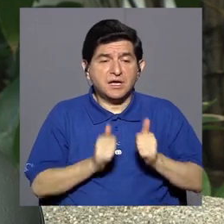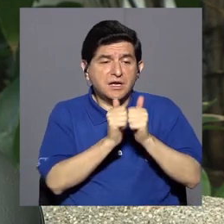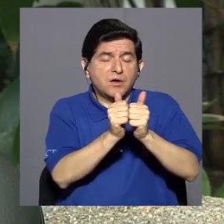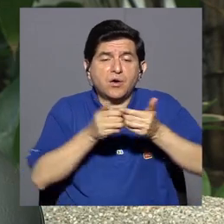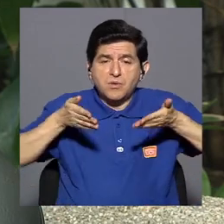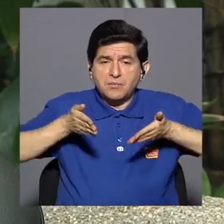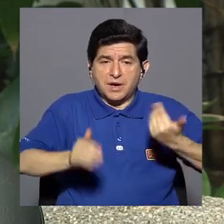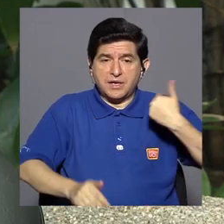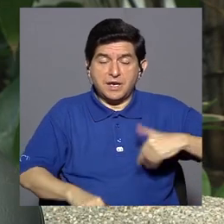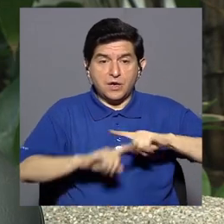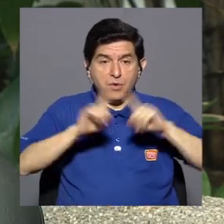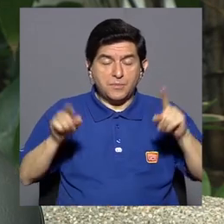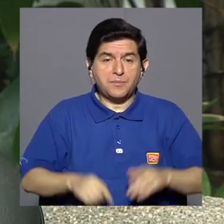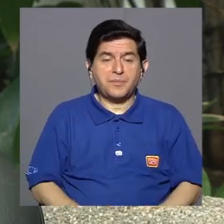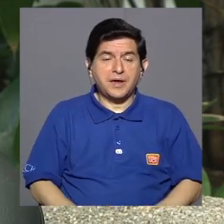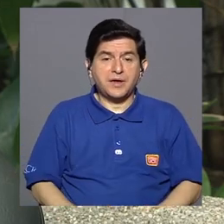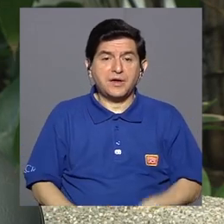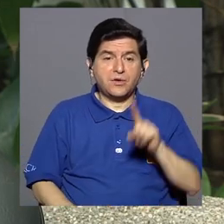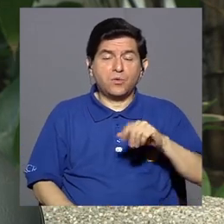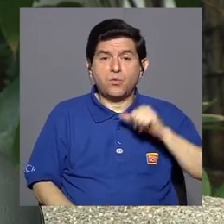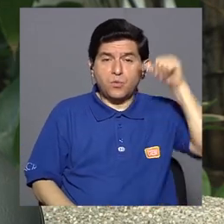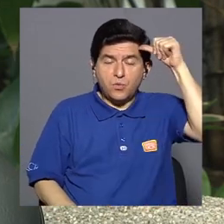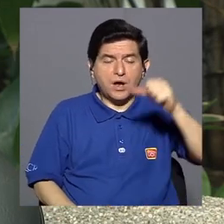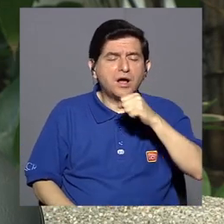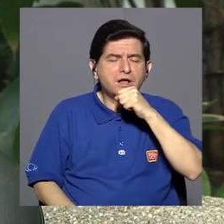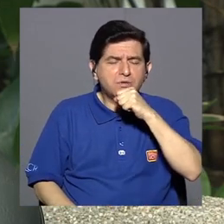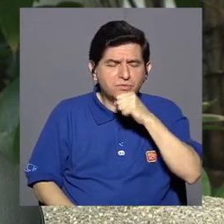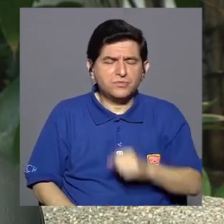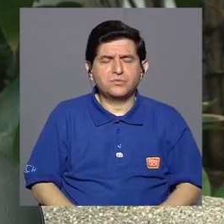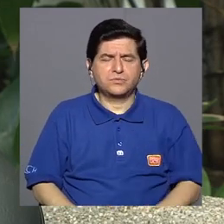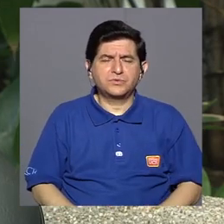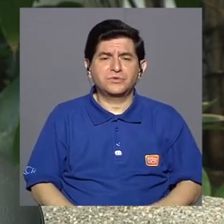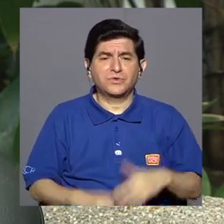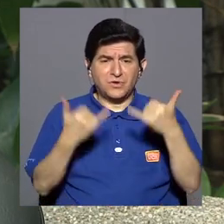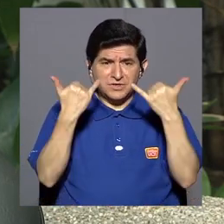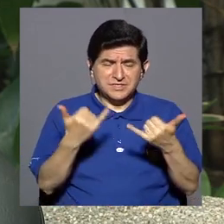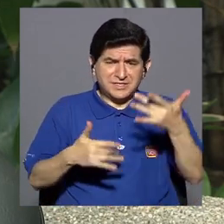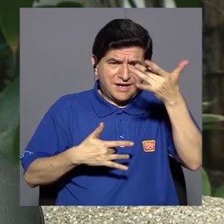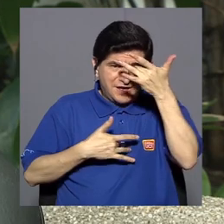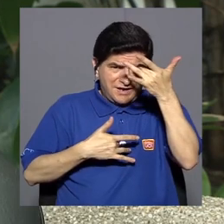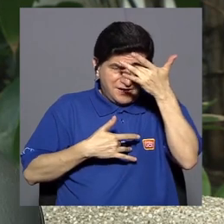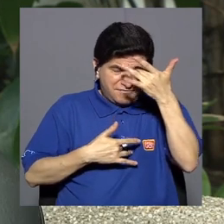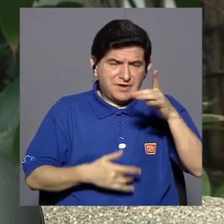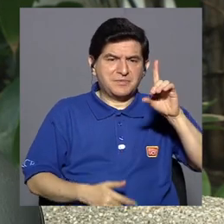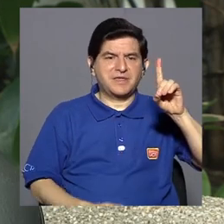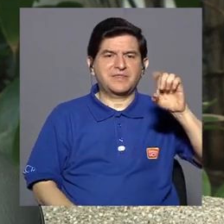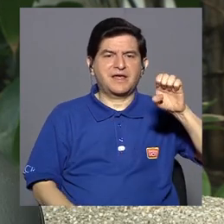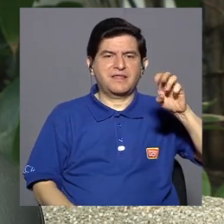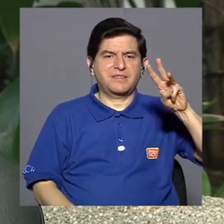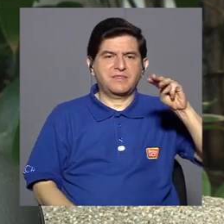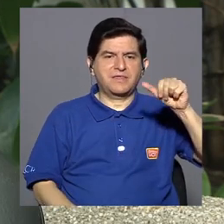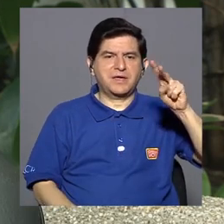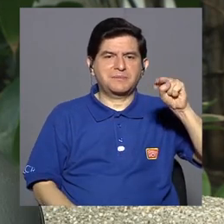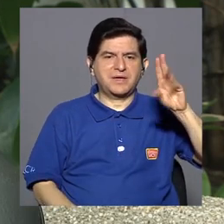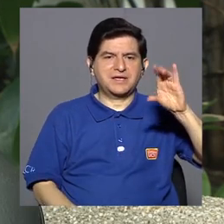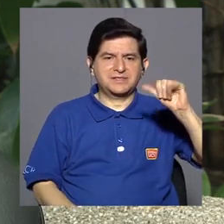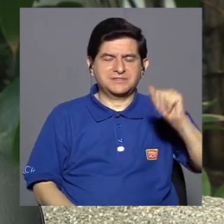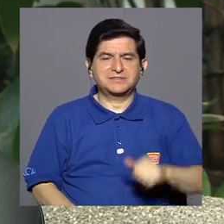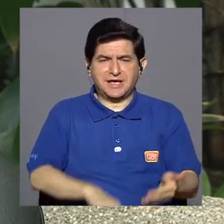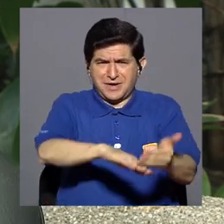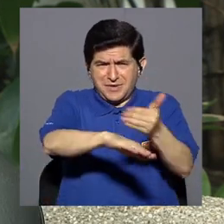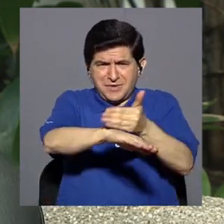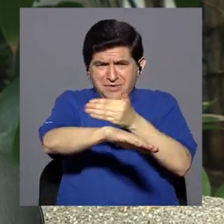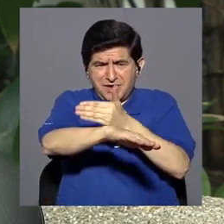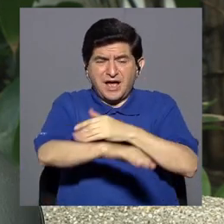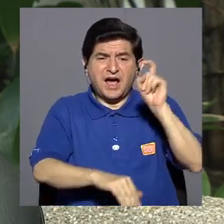Pero un adulto mayor con demencia avanzada va a necesitar más cuidado. Y esto significa